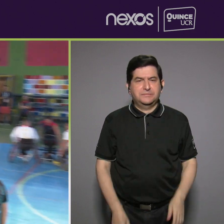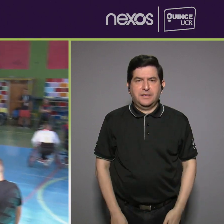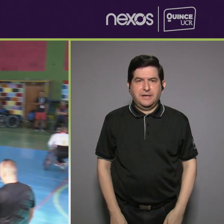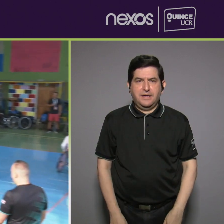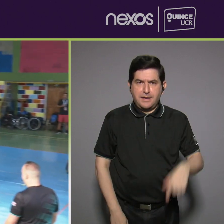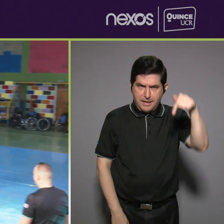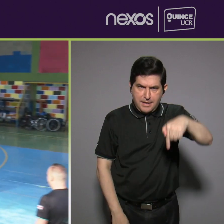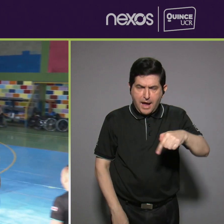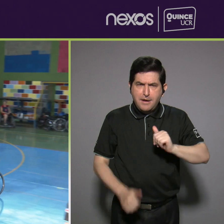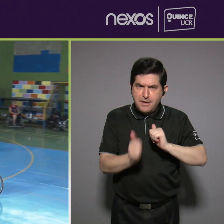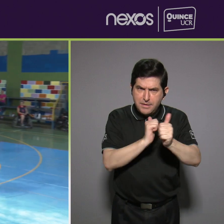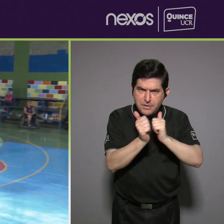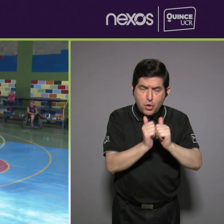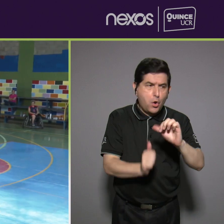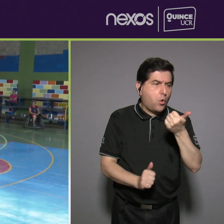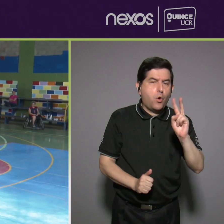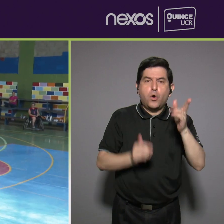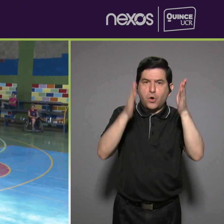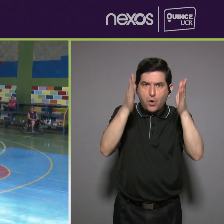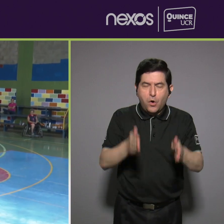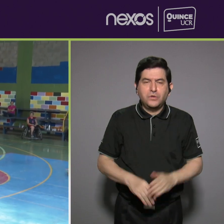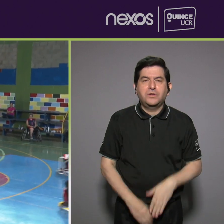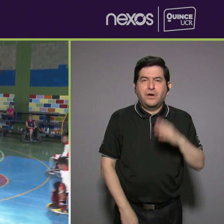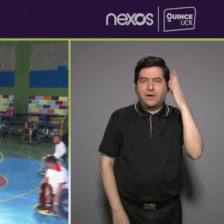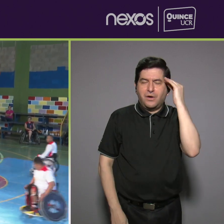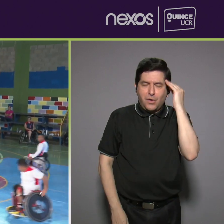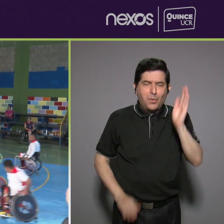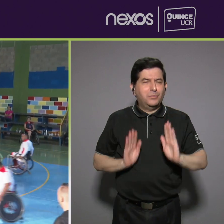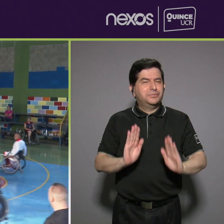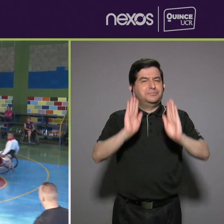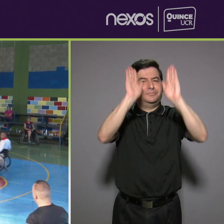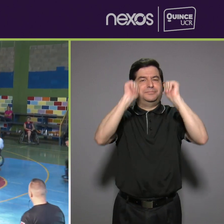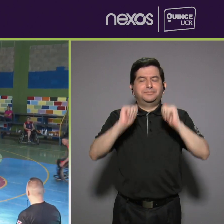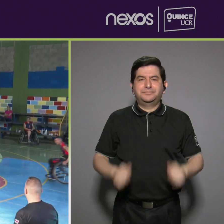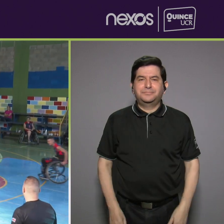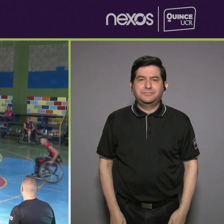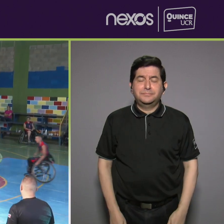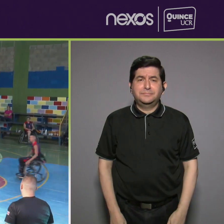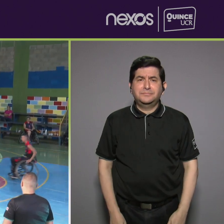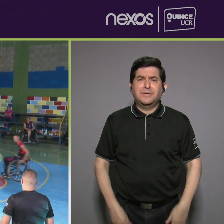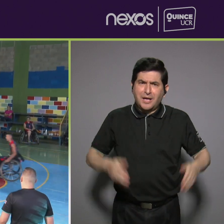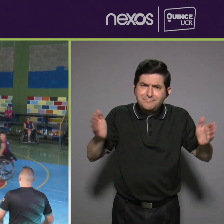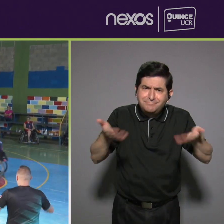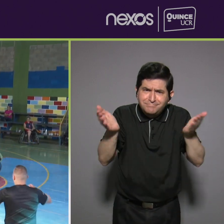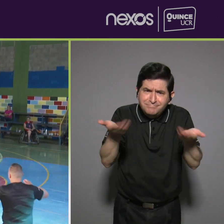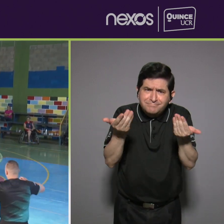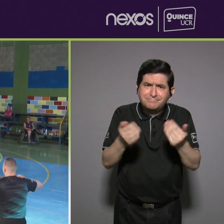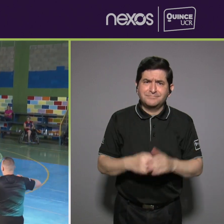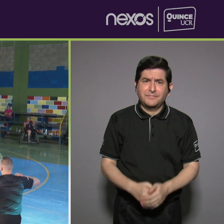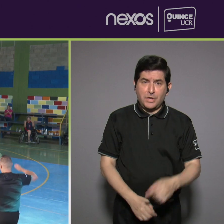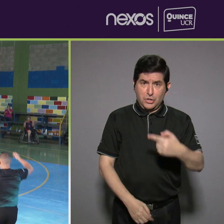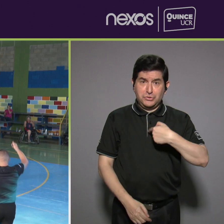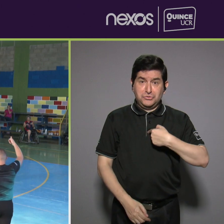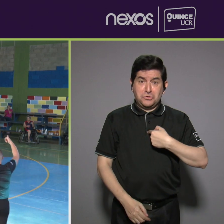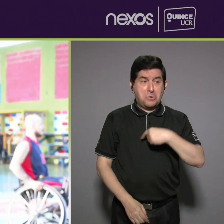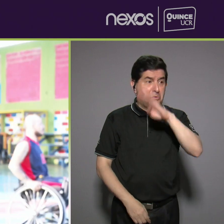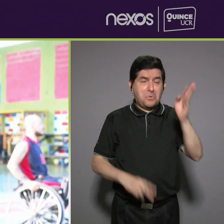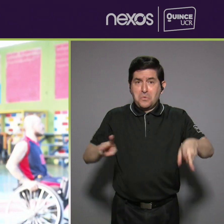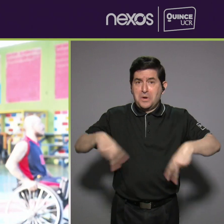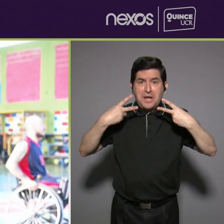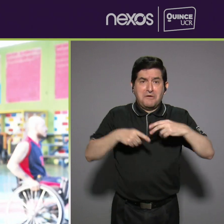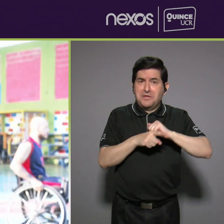Y pues estar aquí disputándolos con el resto de compañeros es una experiencia increíble. Bueno, que se animen, porque yo en la vida había